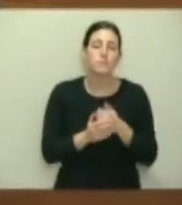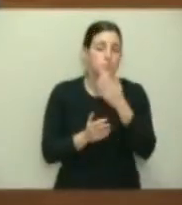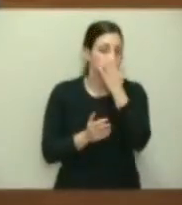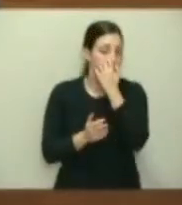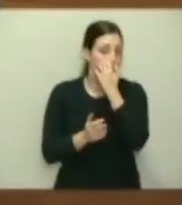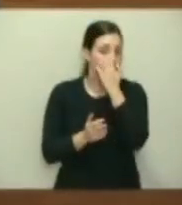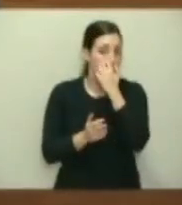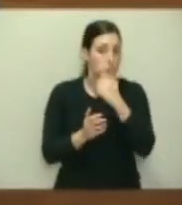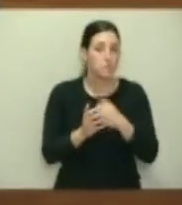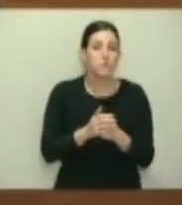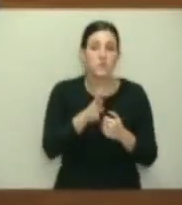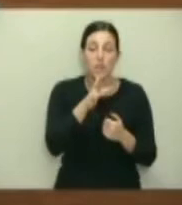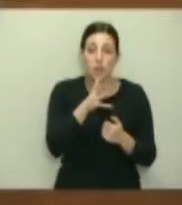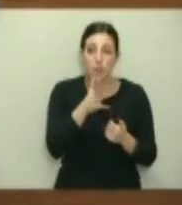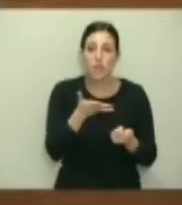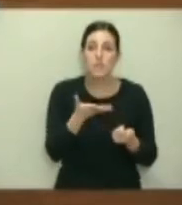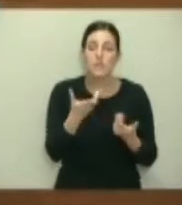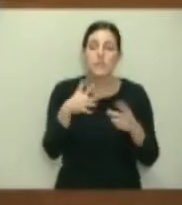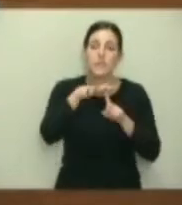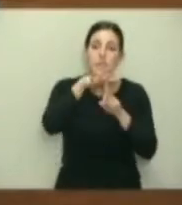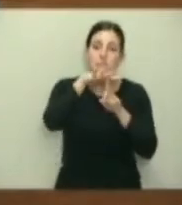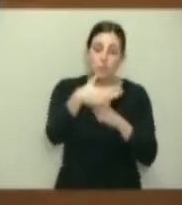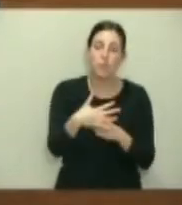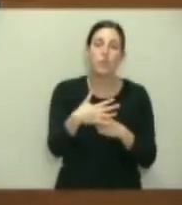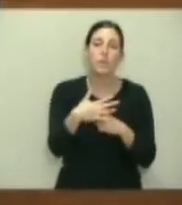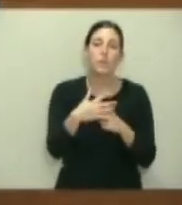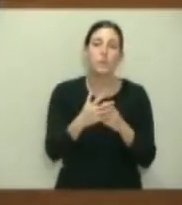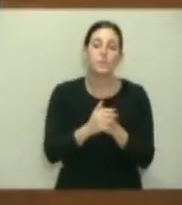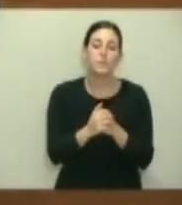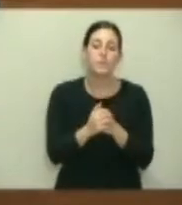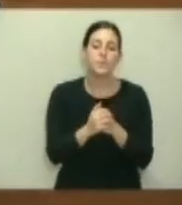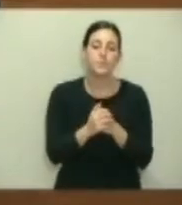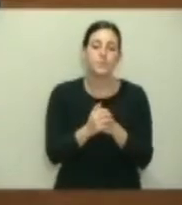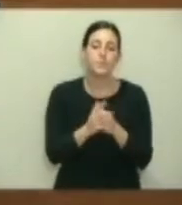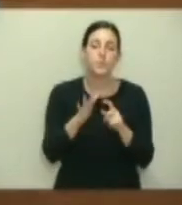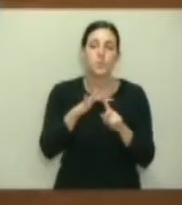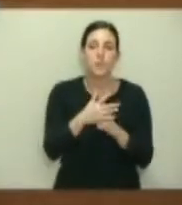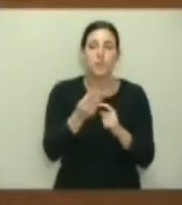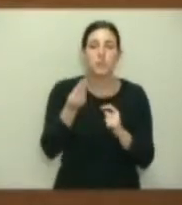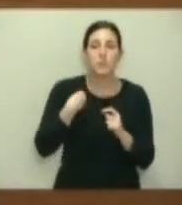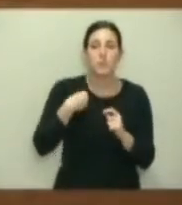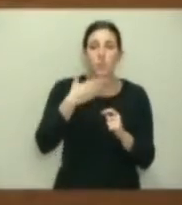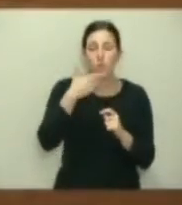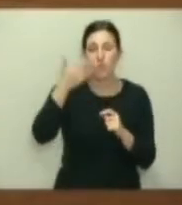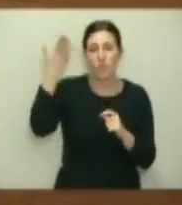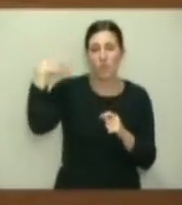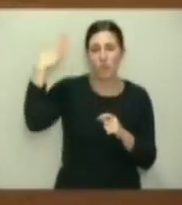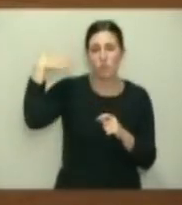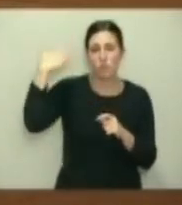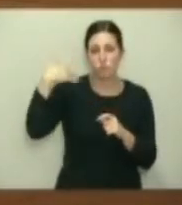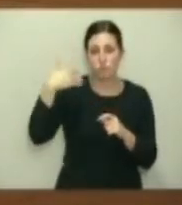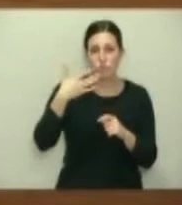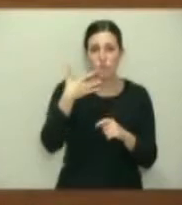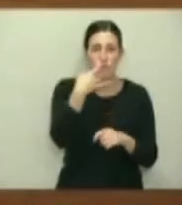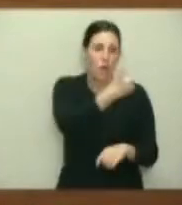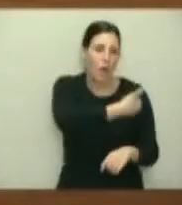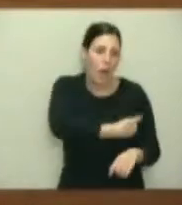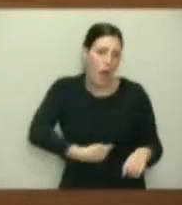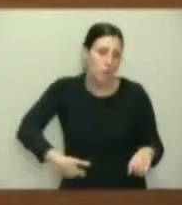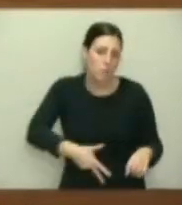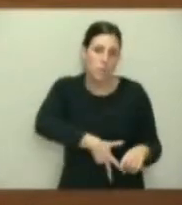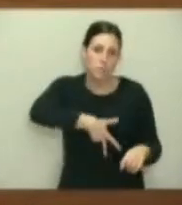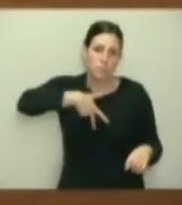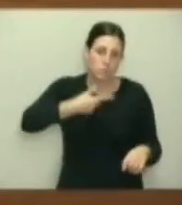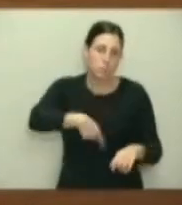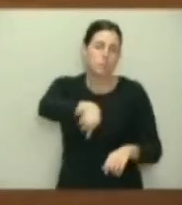No hay ahora mismo situaciones, quizá como las que se conocían en el pasado, de una hambruna generalizada. Y digo que no